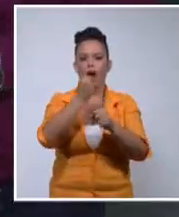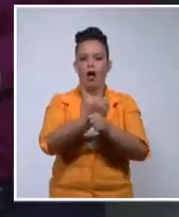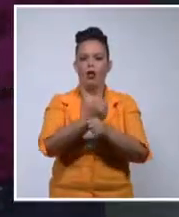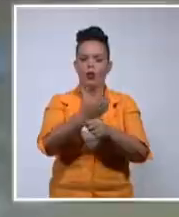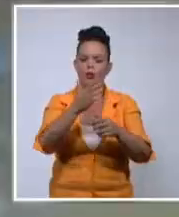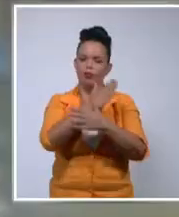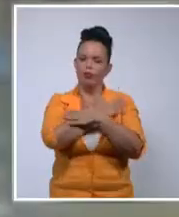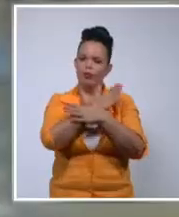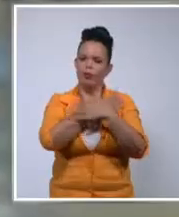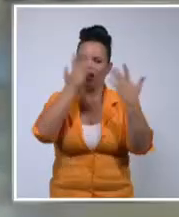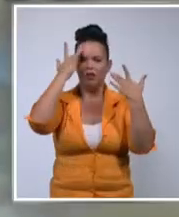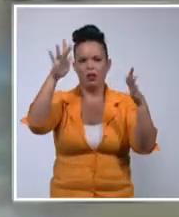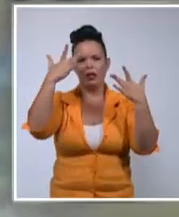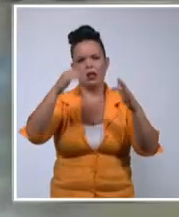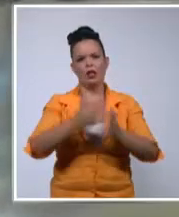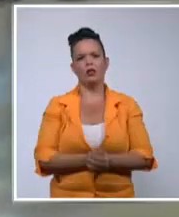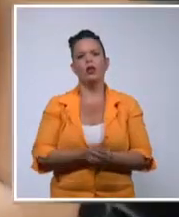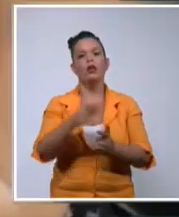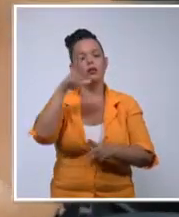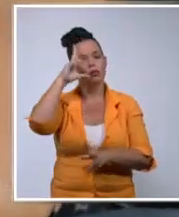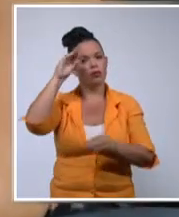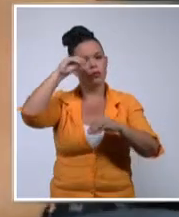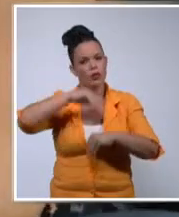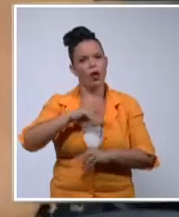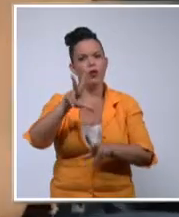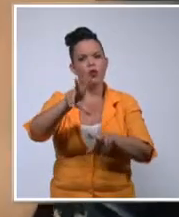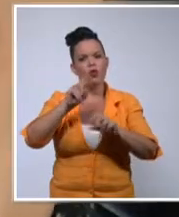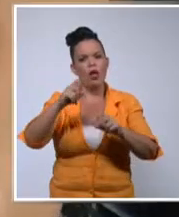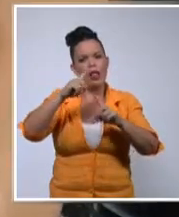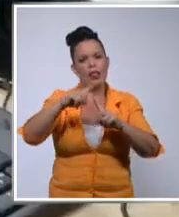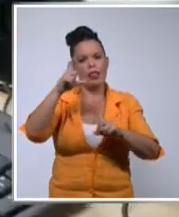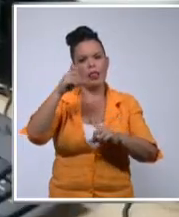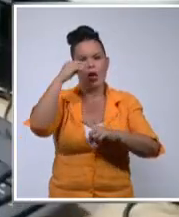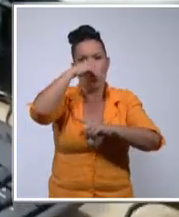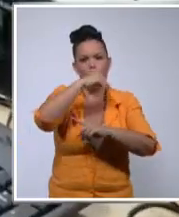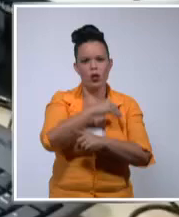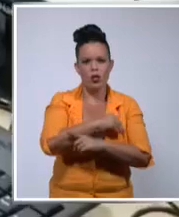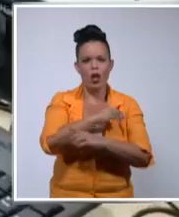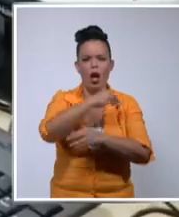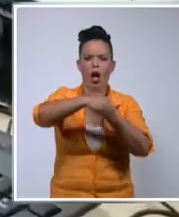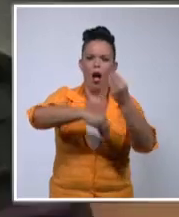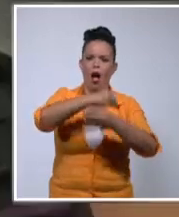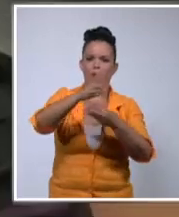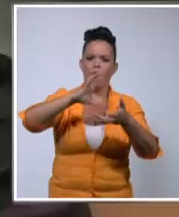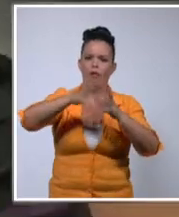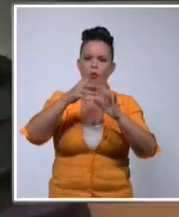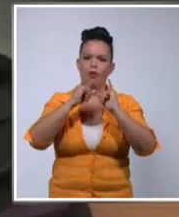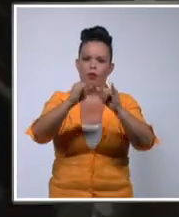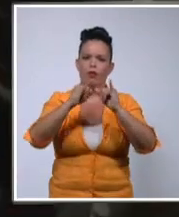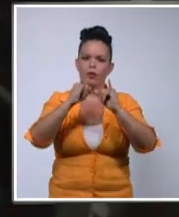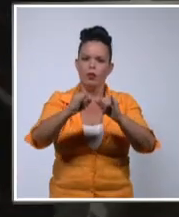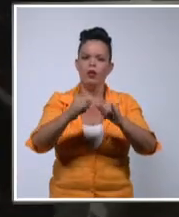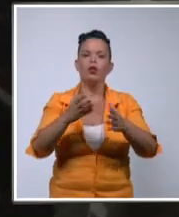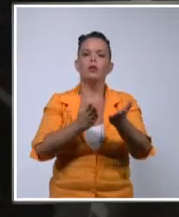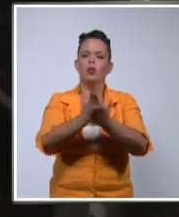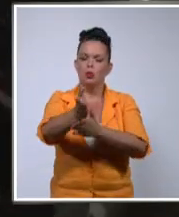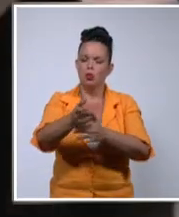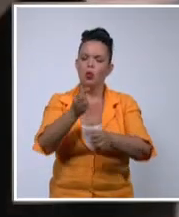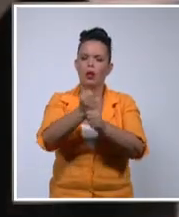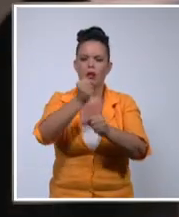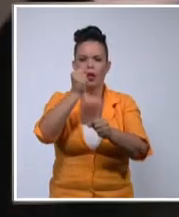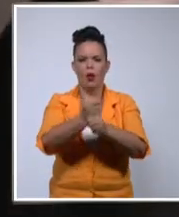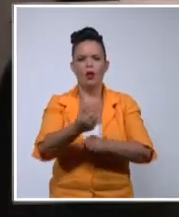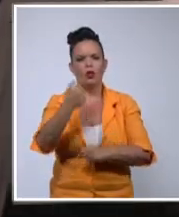comunicativo donde las nuevas tecnologías transforman los hábitos de consumo de noticias y se agrecientan las agresiones contra el gobierno